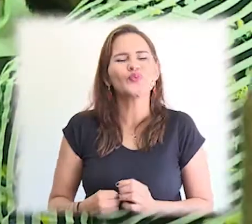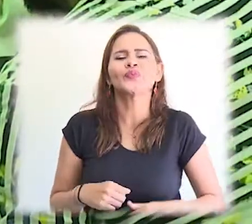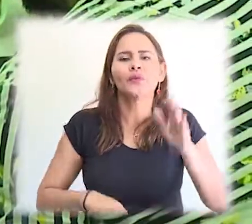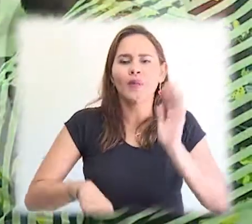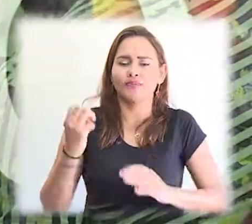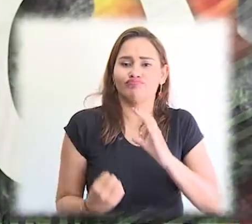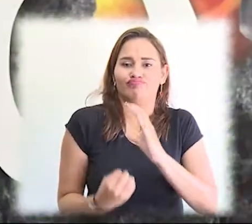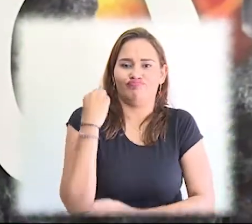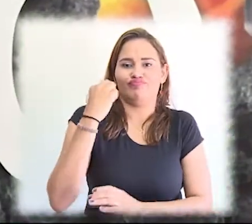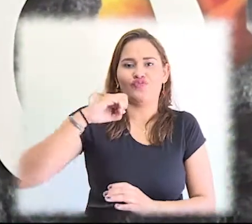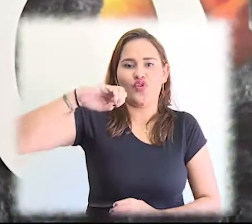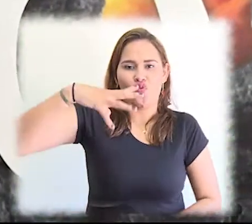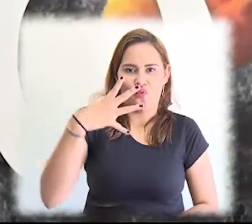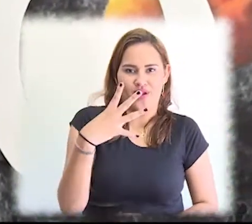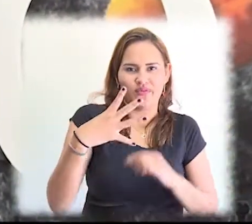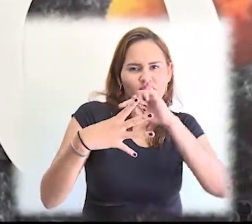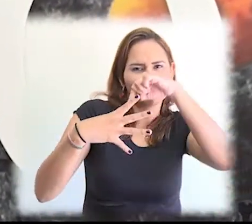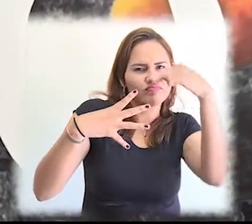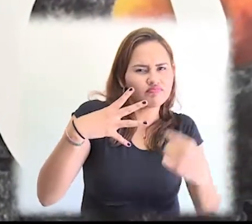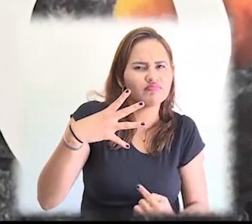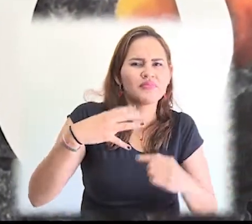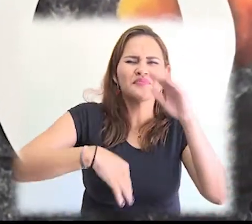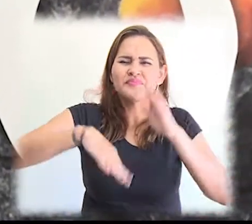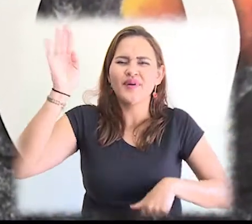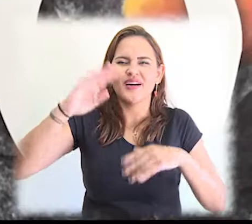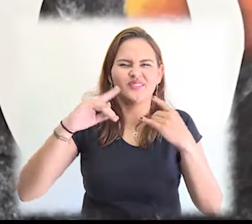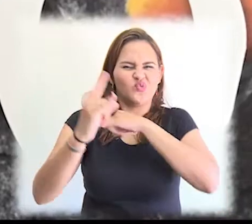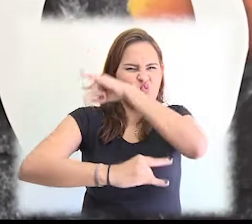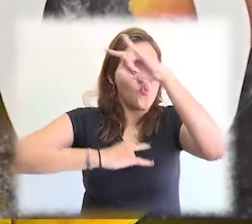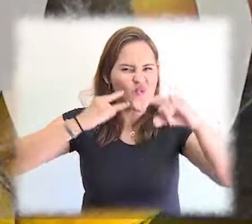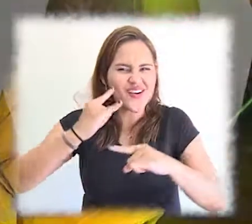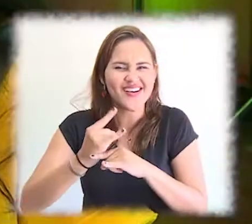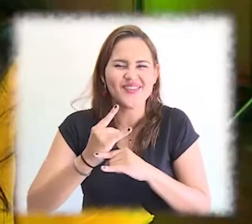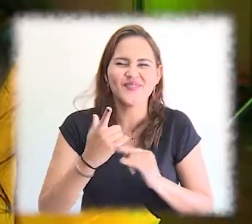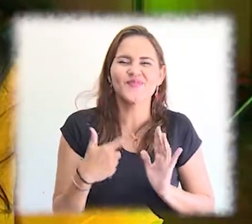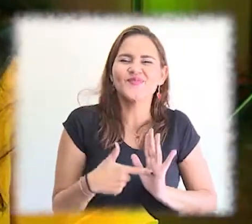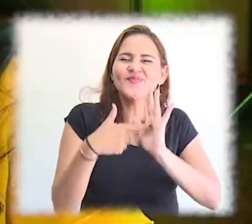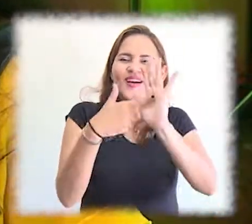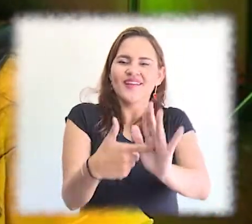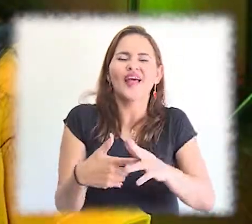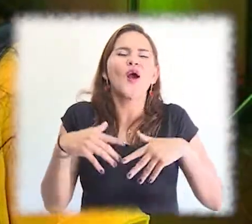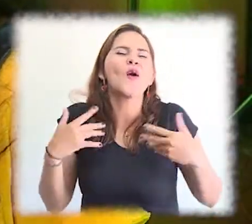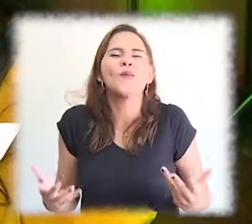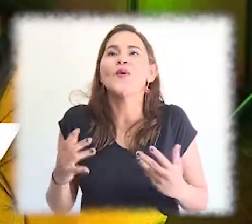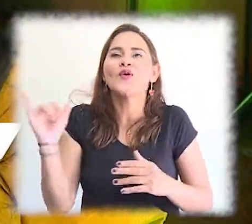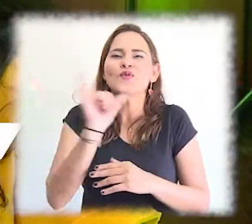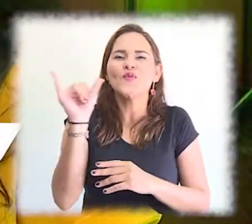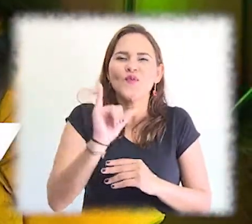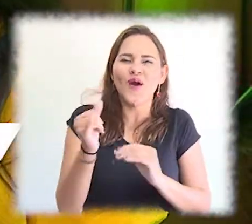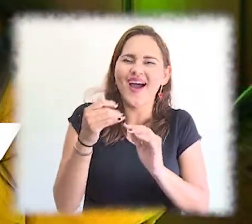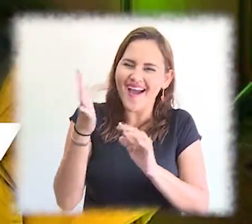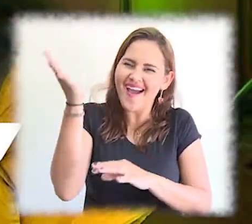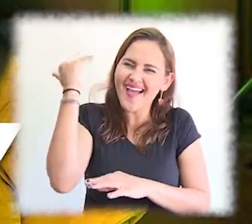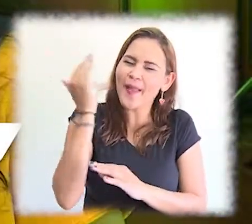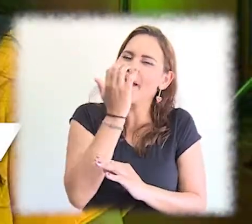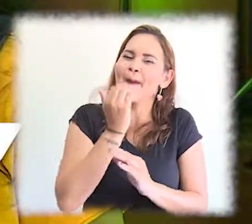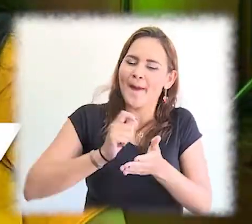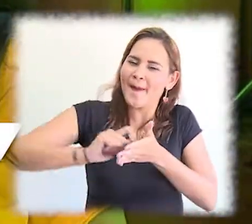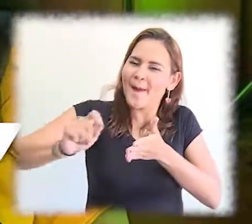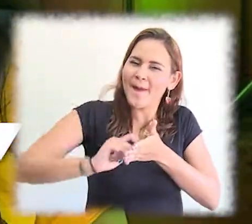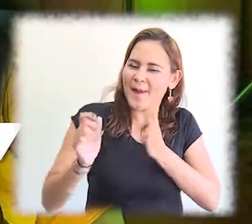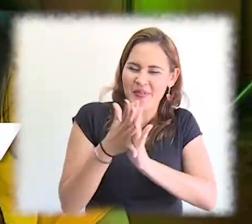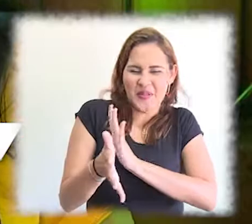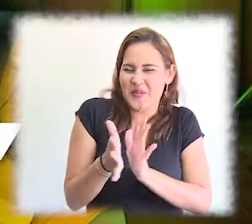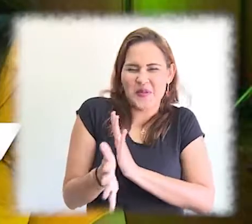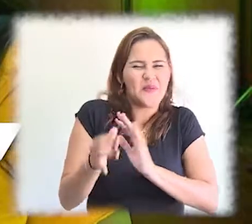por Gabriel García Márquez en sus novelas y cuentos. Trabajar con personas, con emprendedores de otros lugares, de otros países y sobre todo